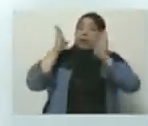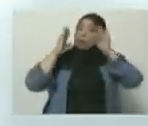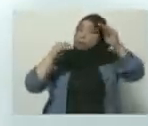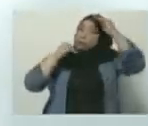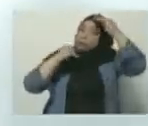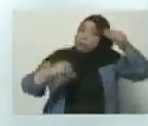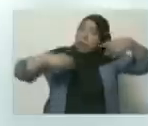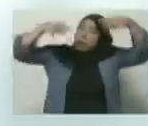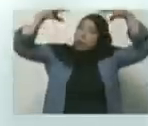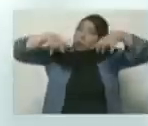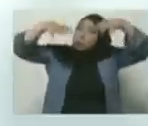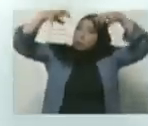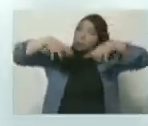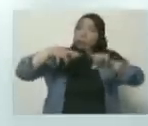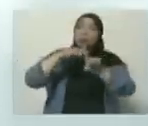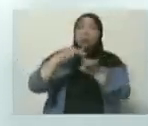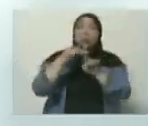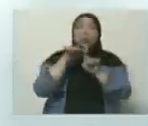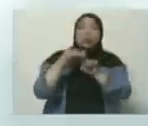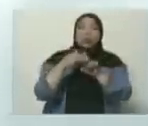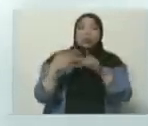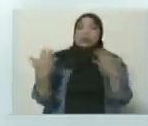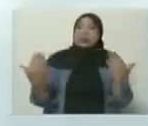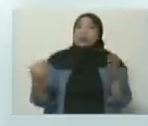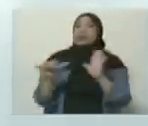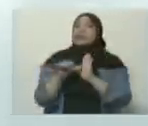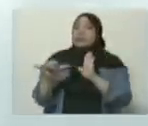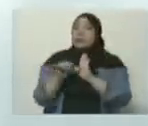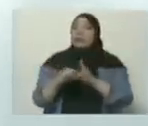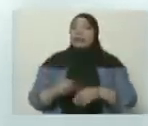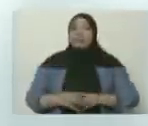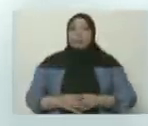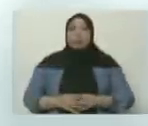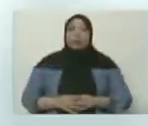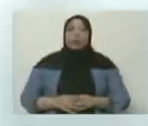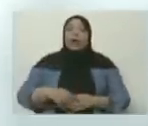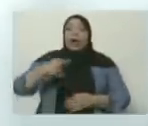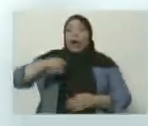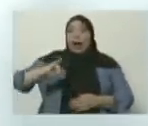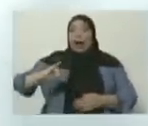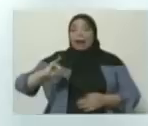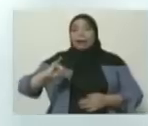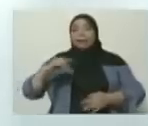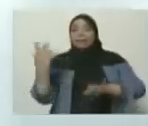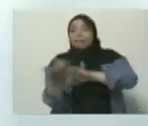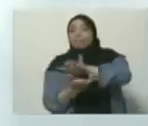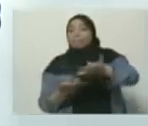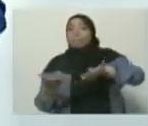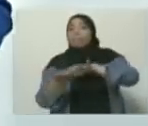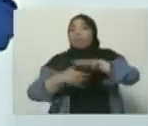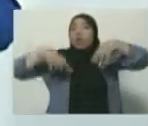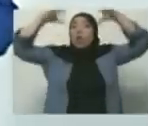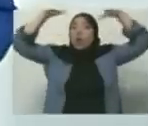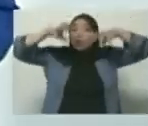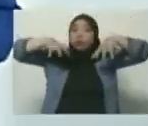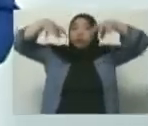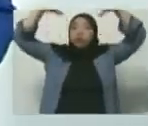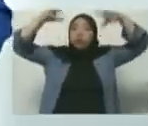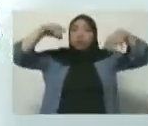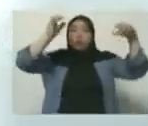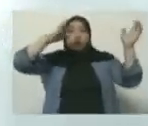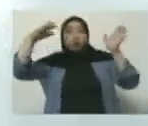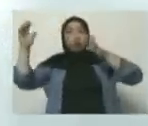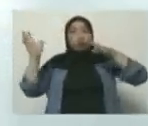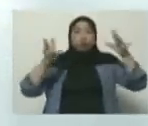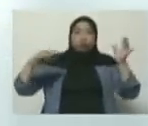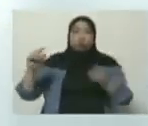de la situación que podía vecinarse. Bueno, ya está confirmado un ciclón tropical que estará arribando a nuestro país a partir de